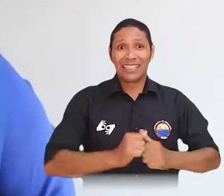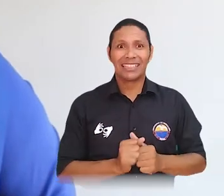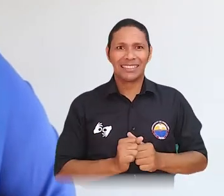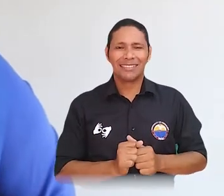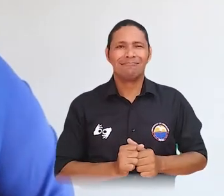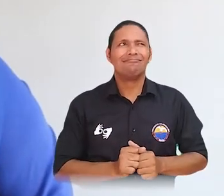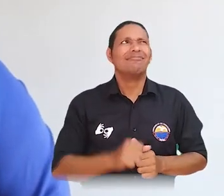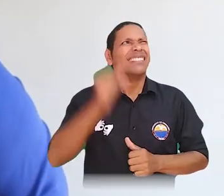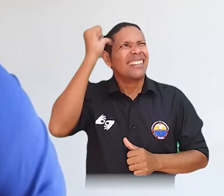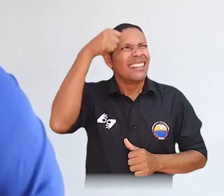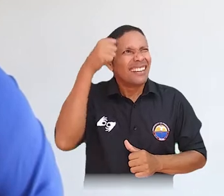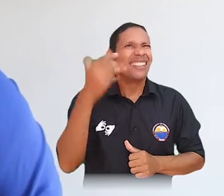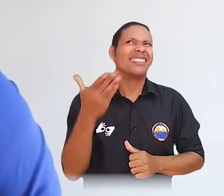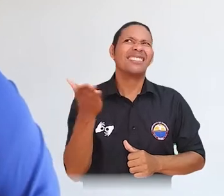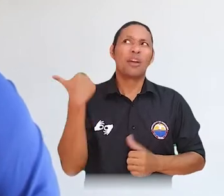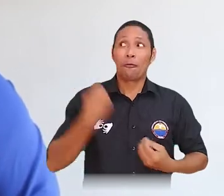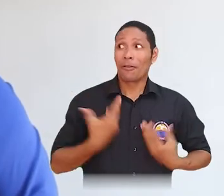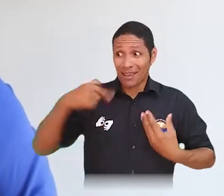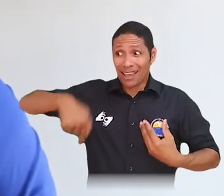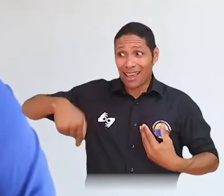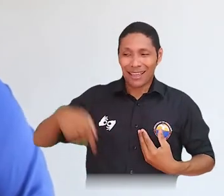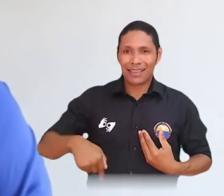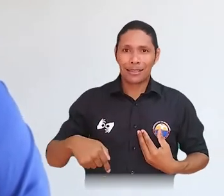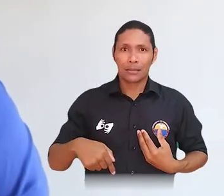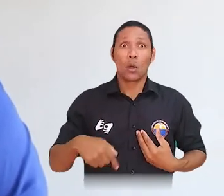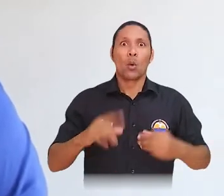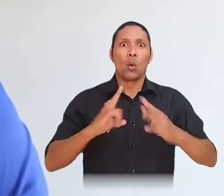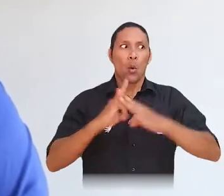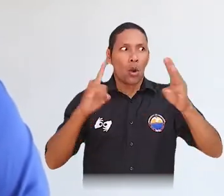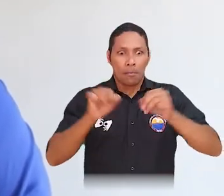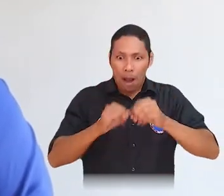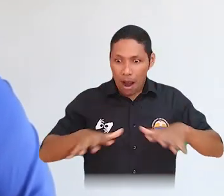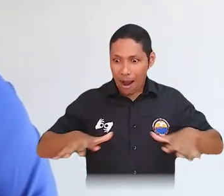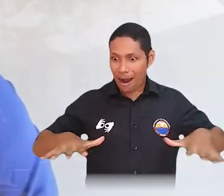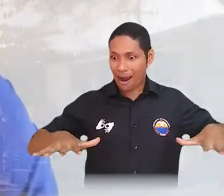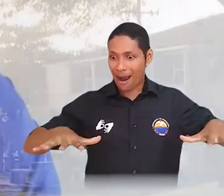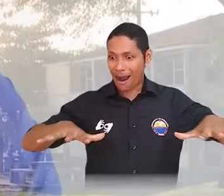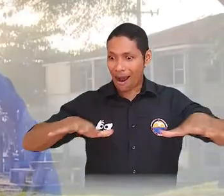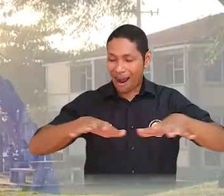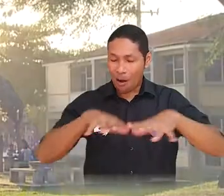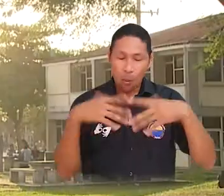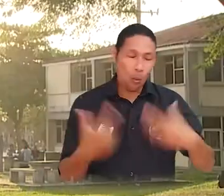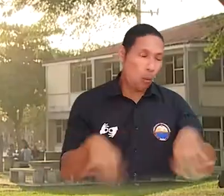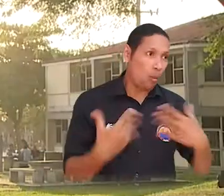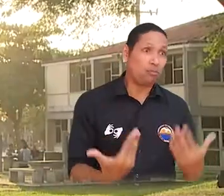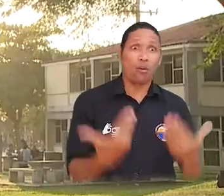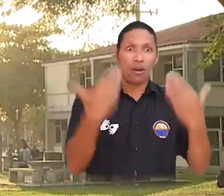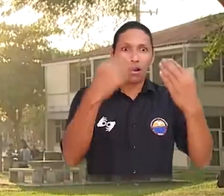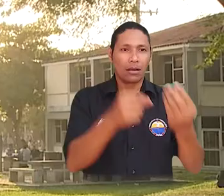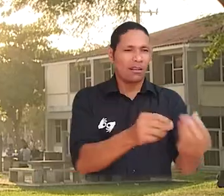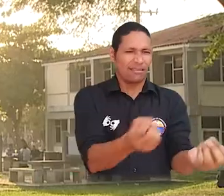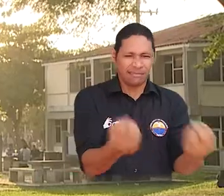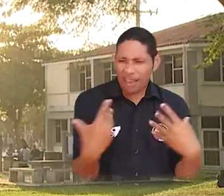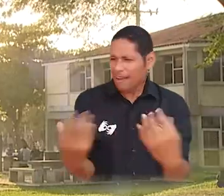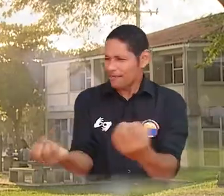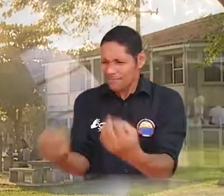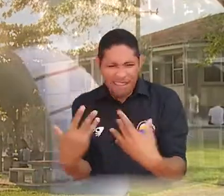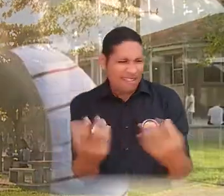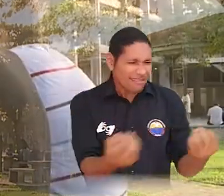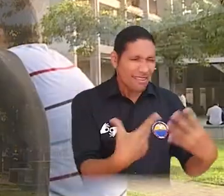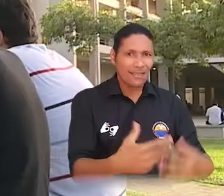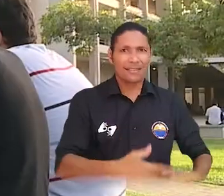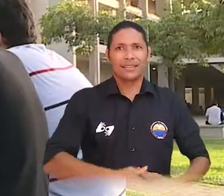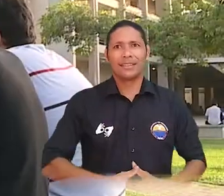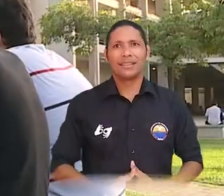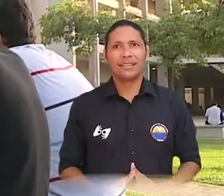pero muy feliz, feliz me siento. Voy a recordar todo, todo lo que viví. El espacio que tiene la universidad,